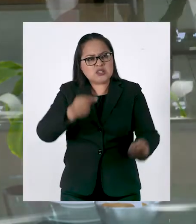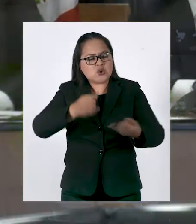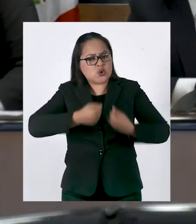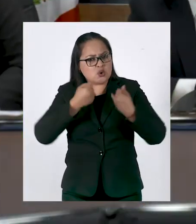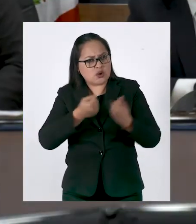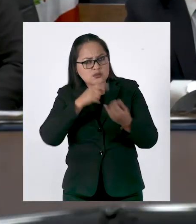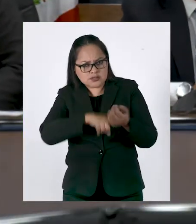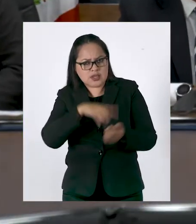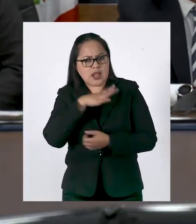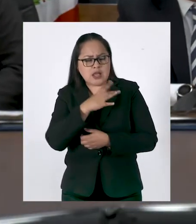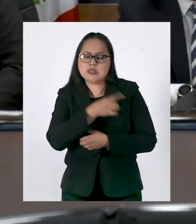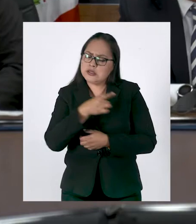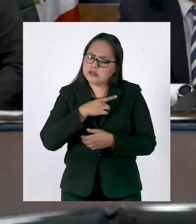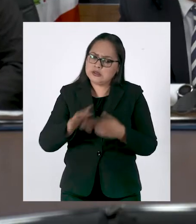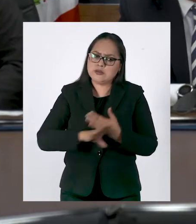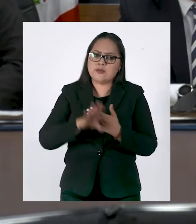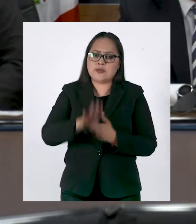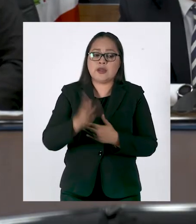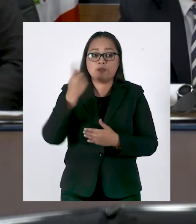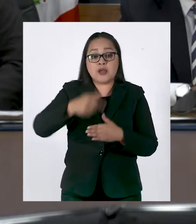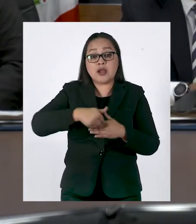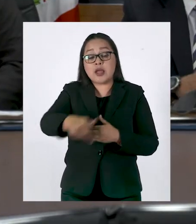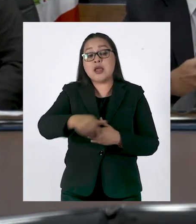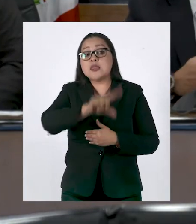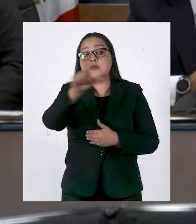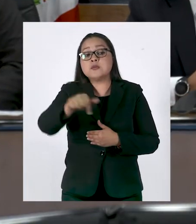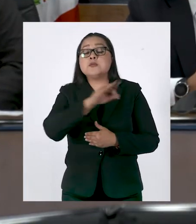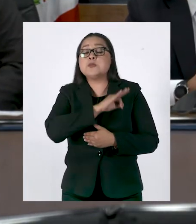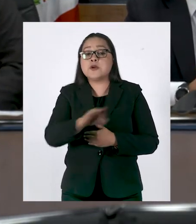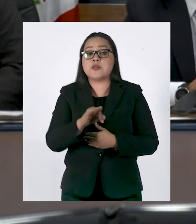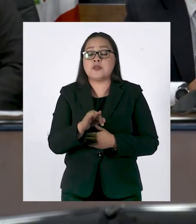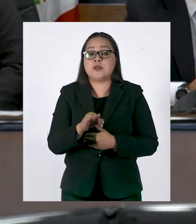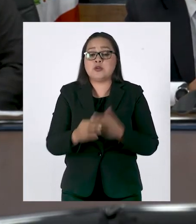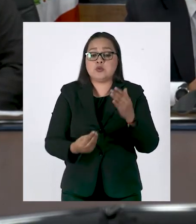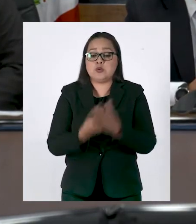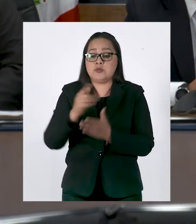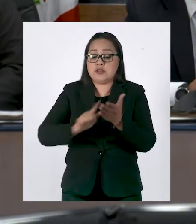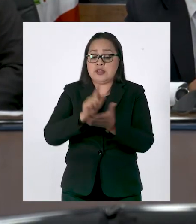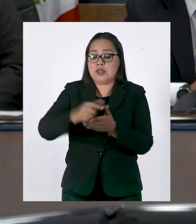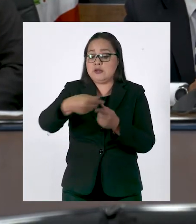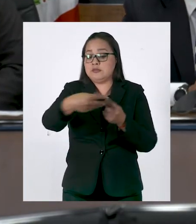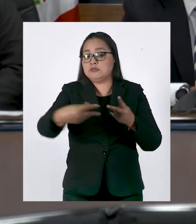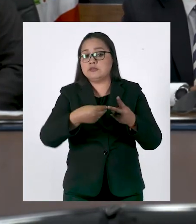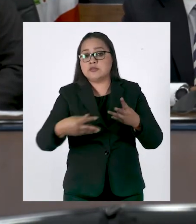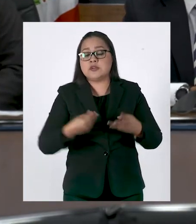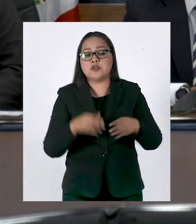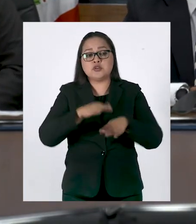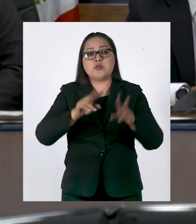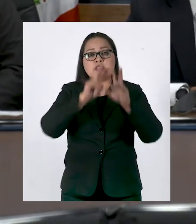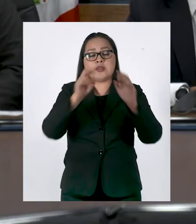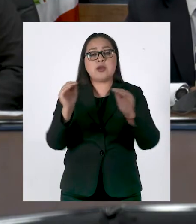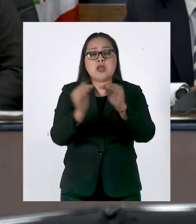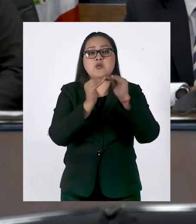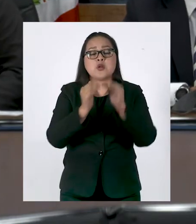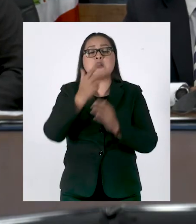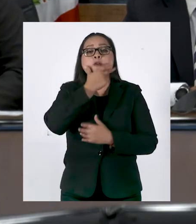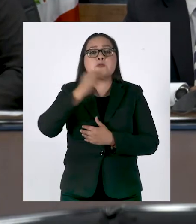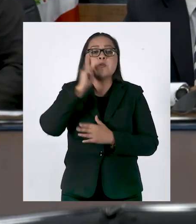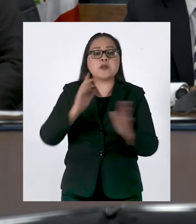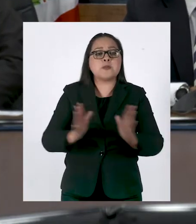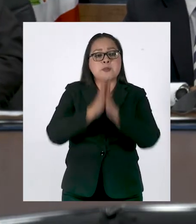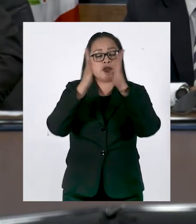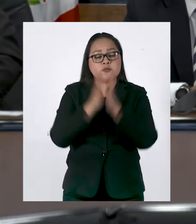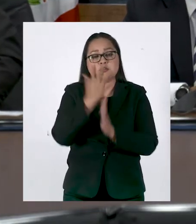violencia en la que se están viendo inmersos. Vamos a impulsar también para que en el próximo periodo podamos aterrizar todas las leyes